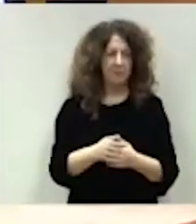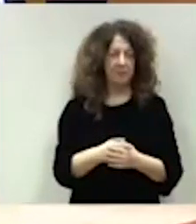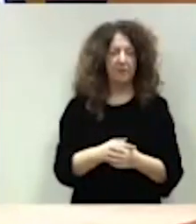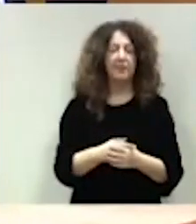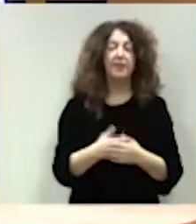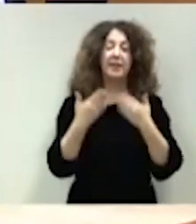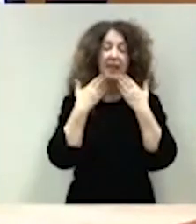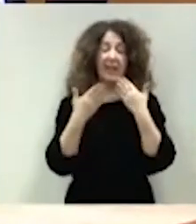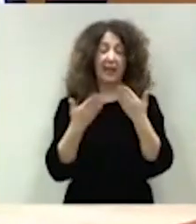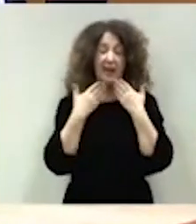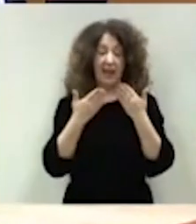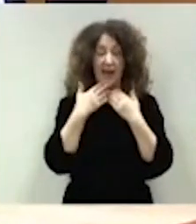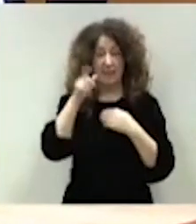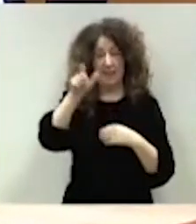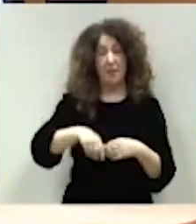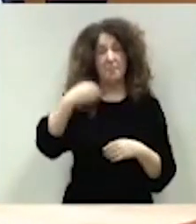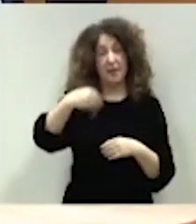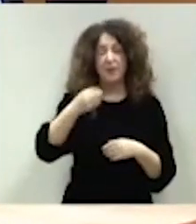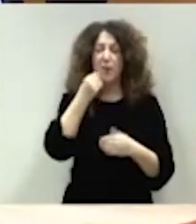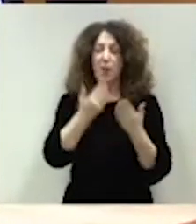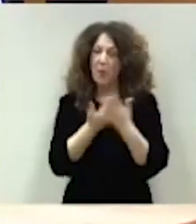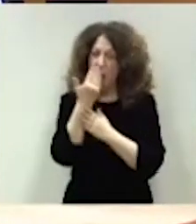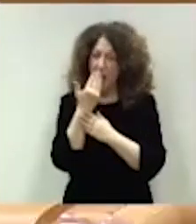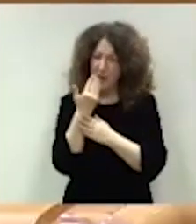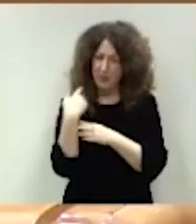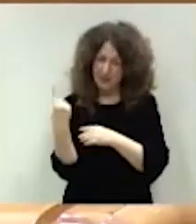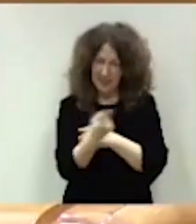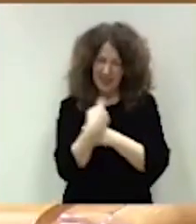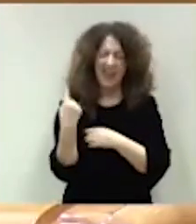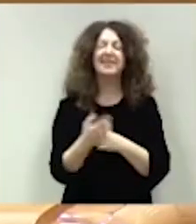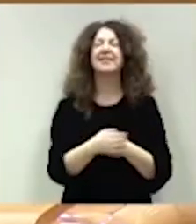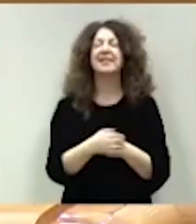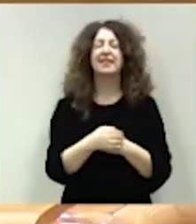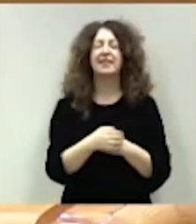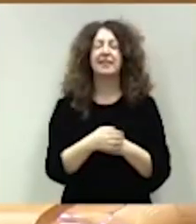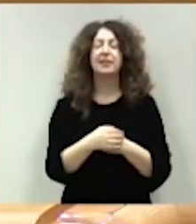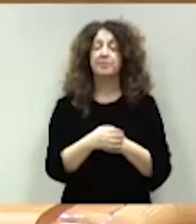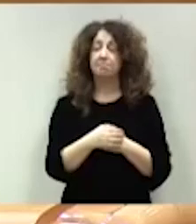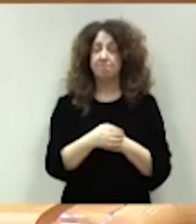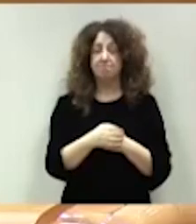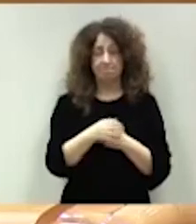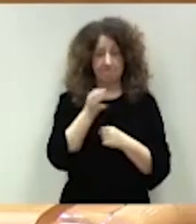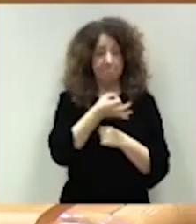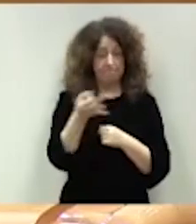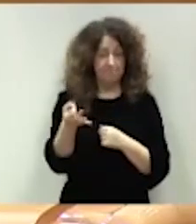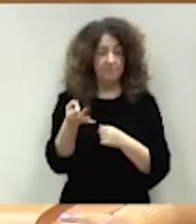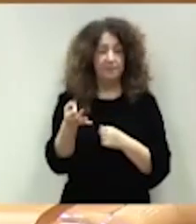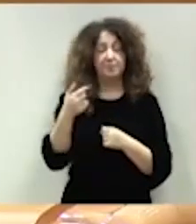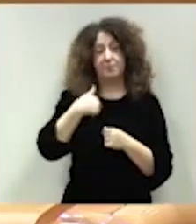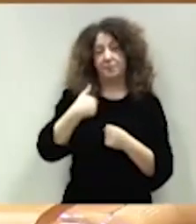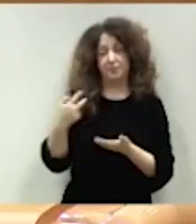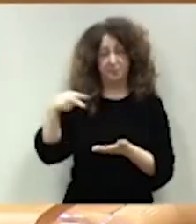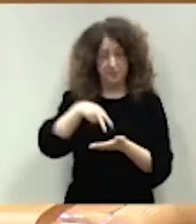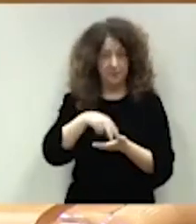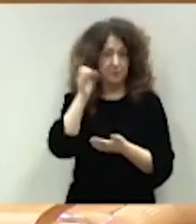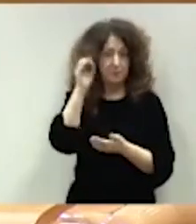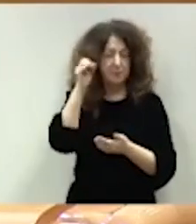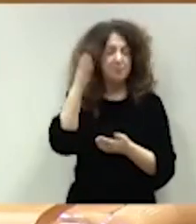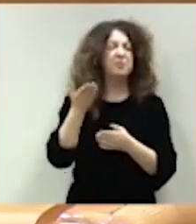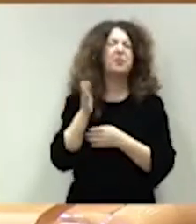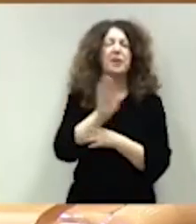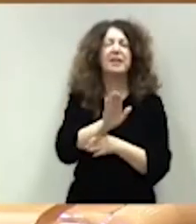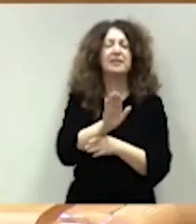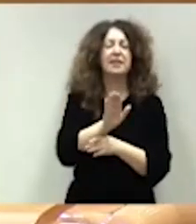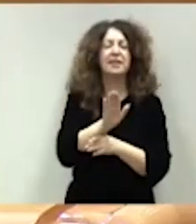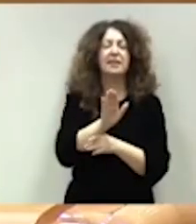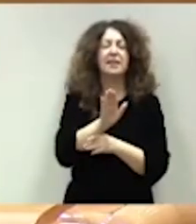Muchas gracias, señor presidente. Buenos días a todos y todas. Y, efectivamente, comparezco ante la Cámara para presentar